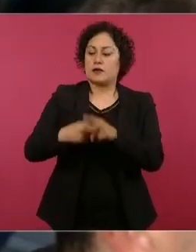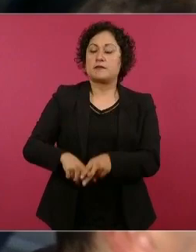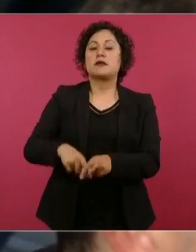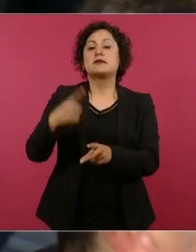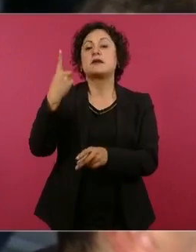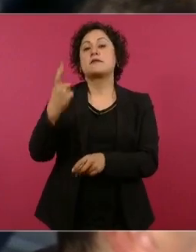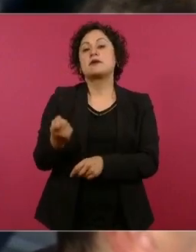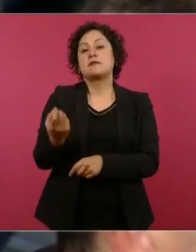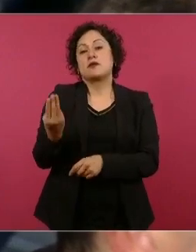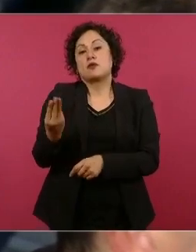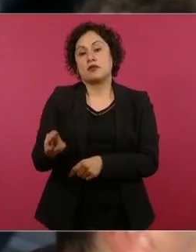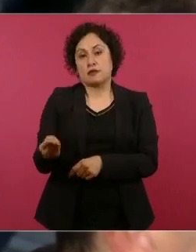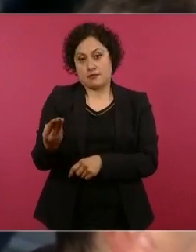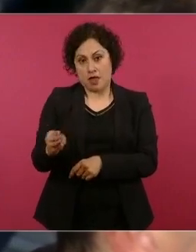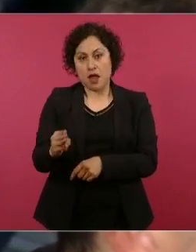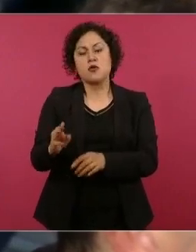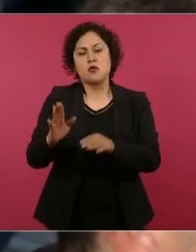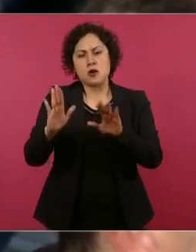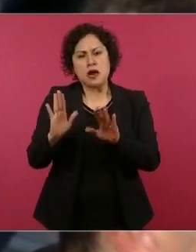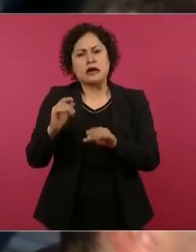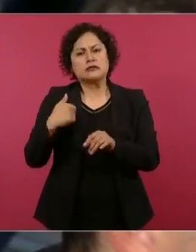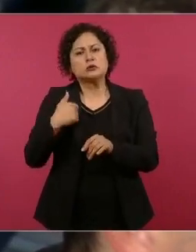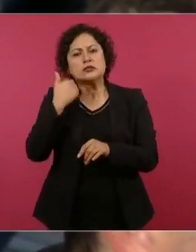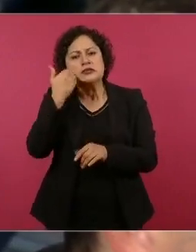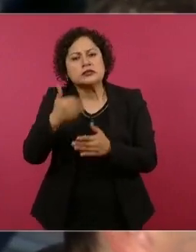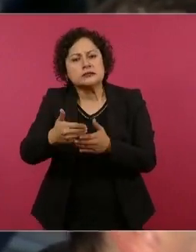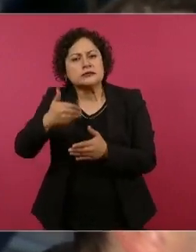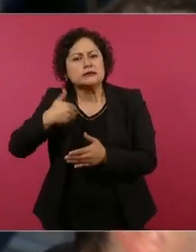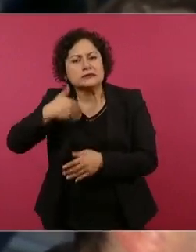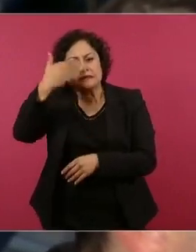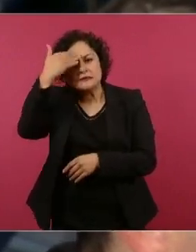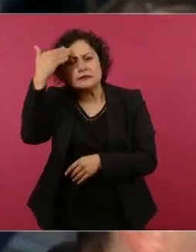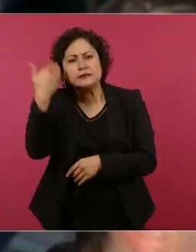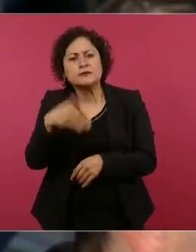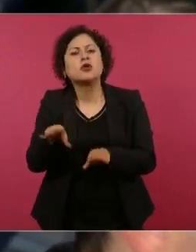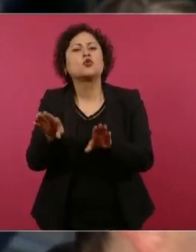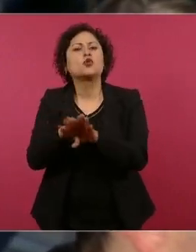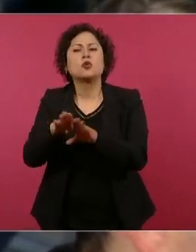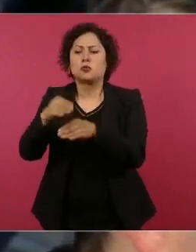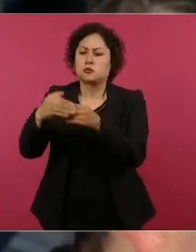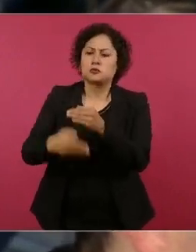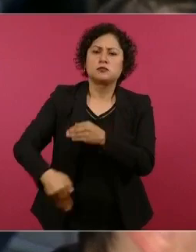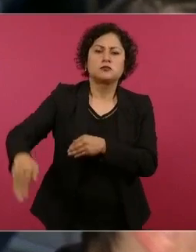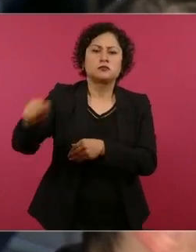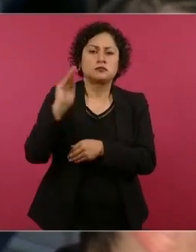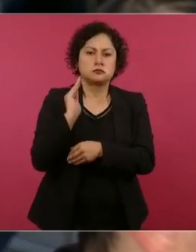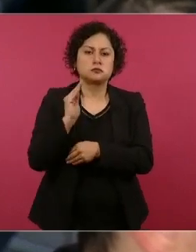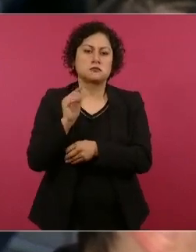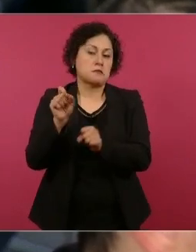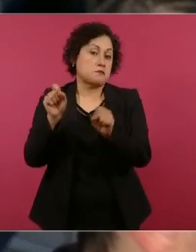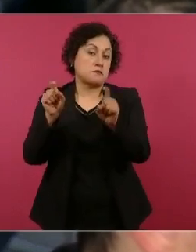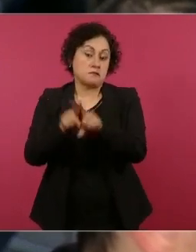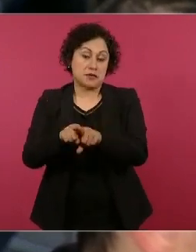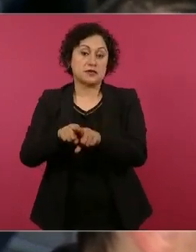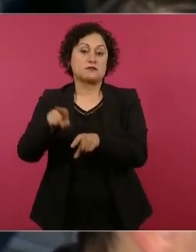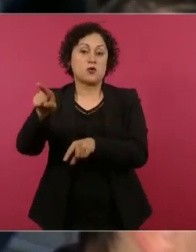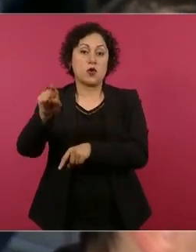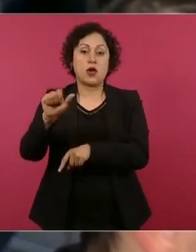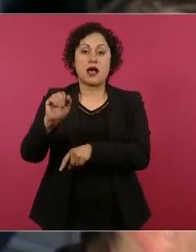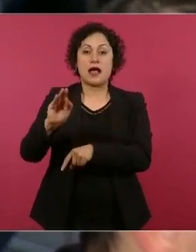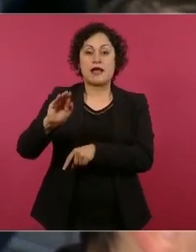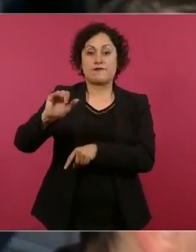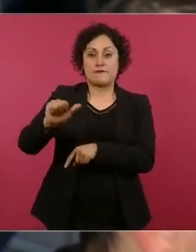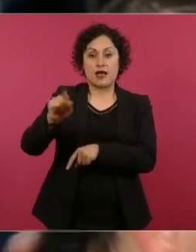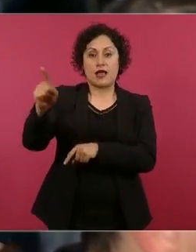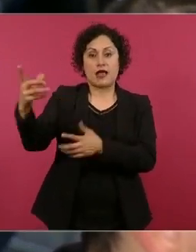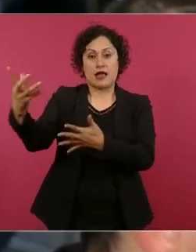del Trabajo, pero ¿cómo va a ser esta entrada en operaciones? Coincide con el anuncio de que el AIFA ya tiene 78 millones en